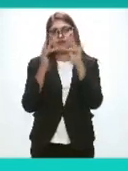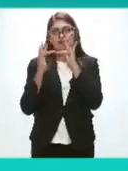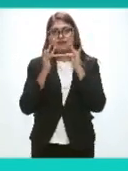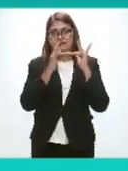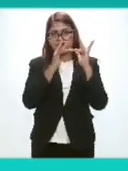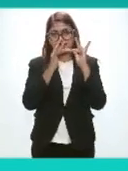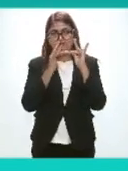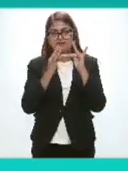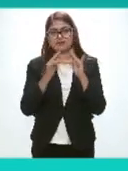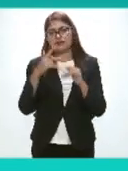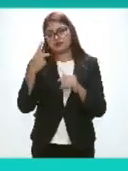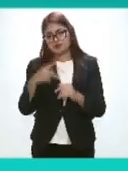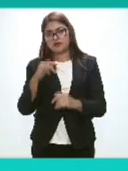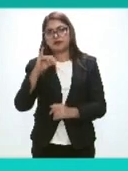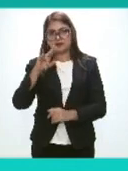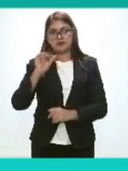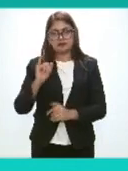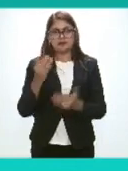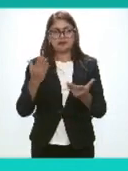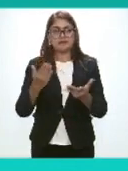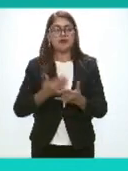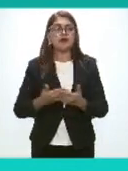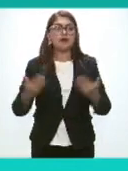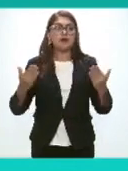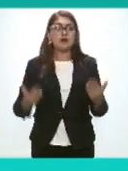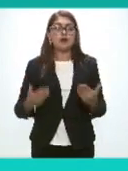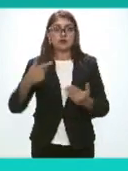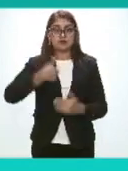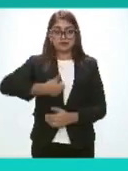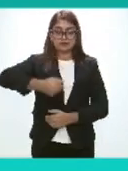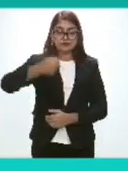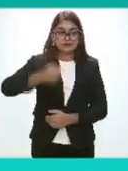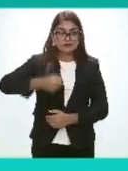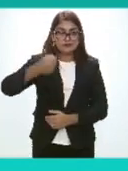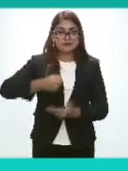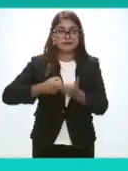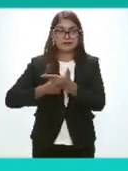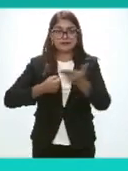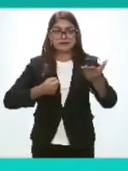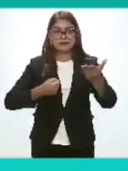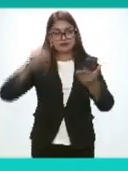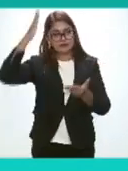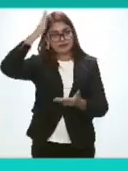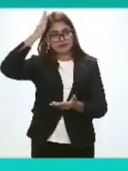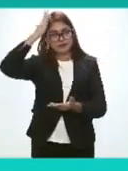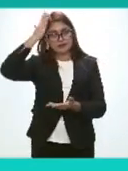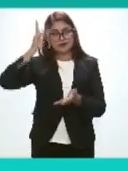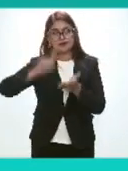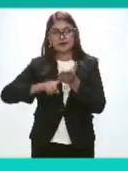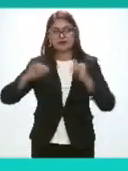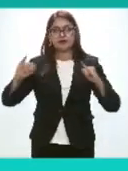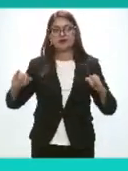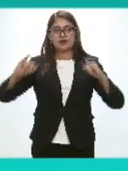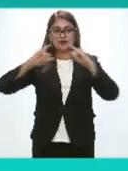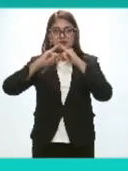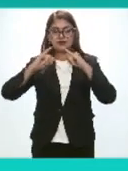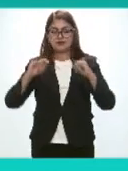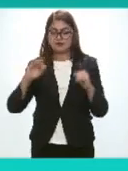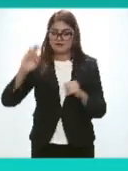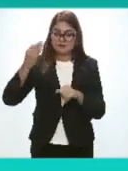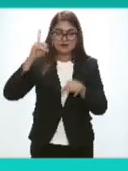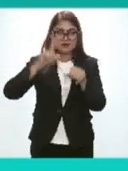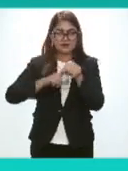del INAI En lo particular Saludo a las y los titulares de las instituciones